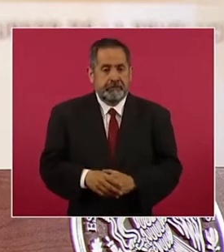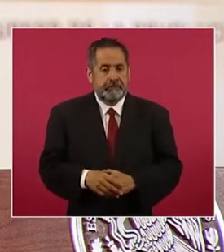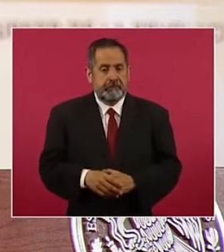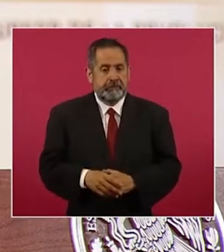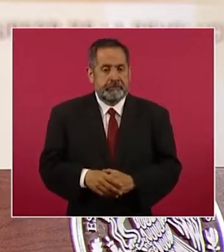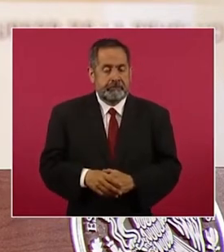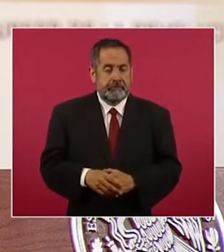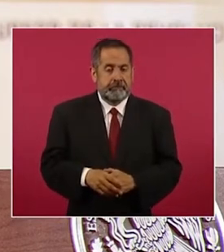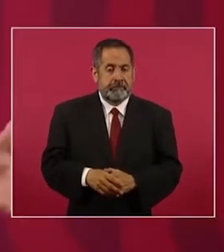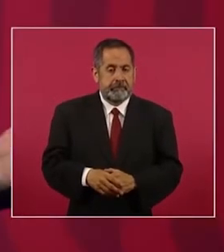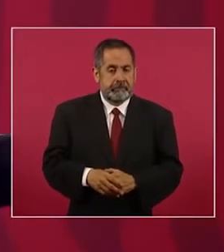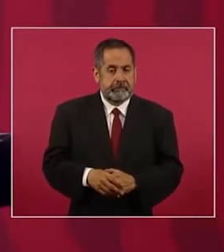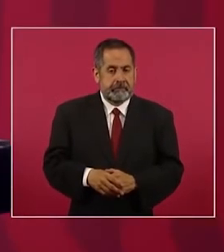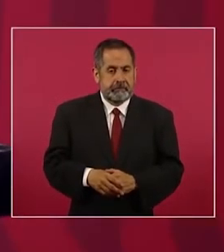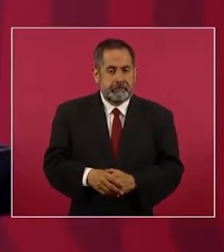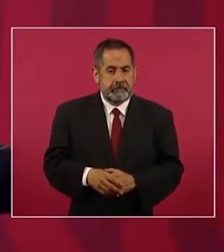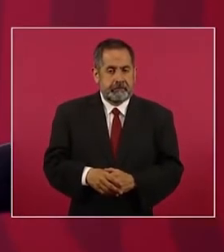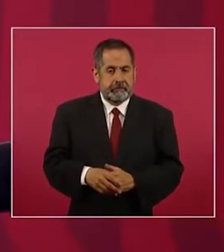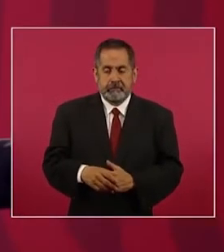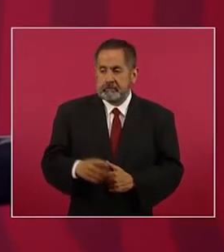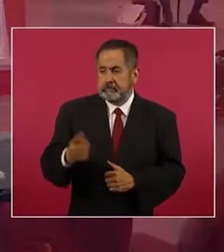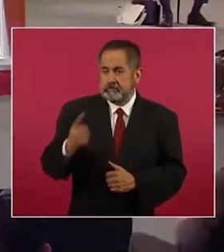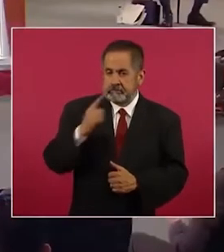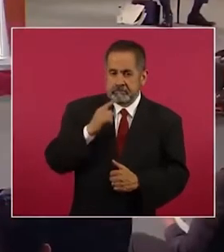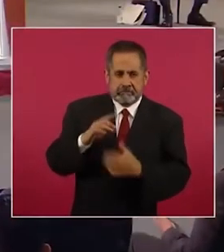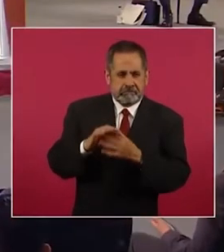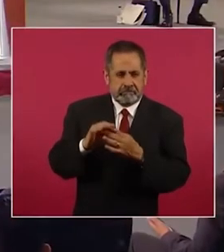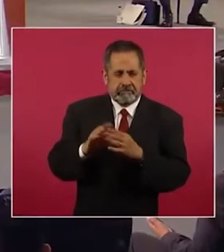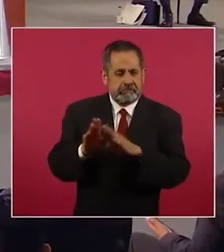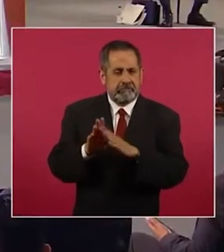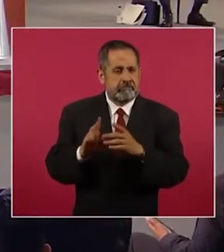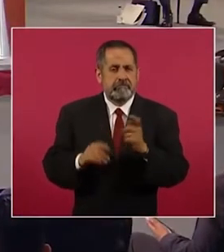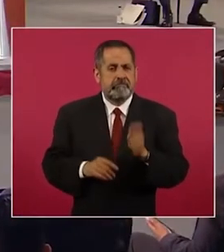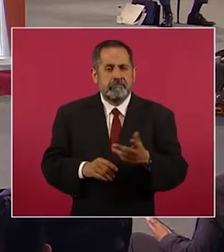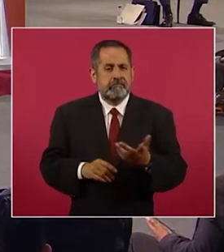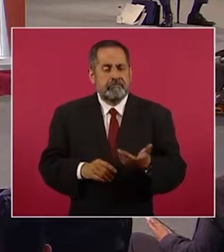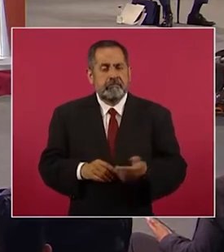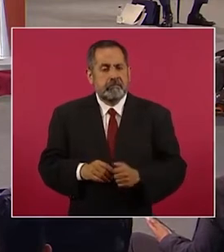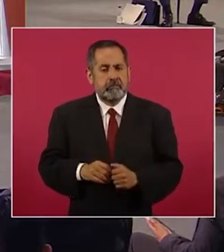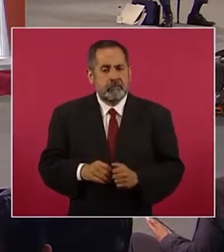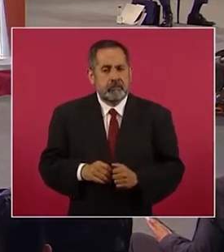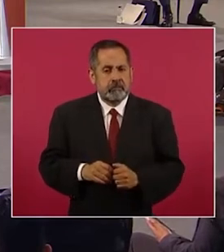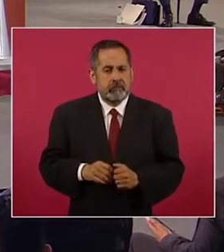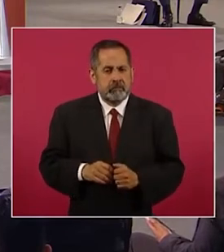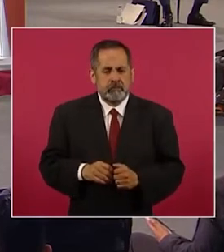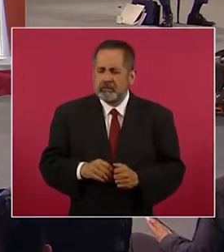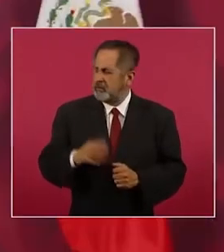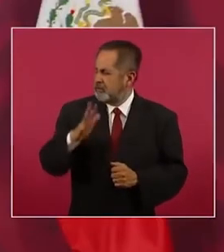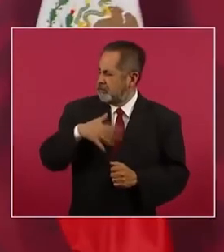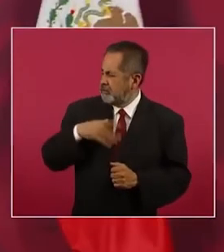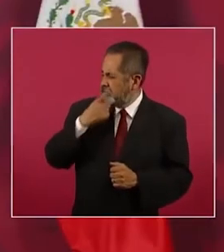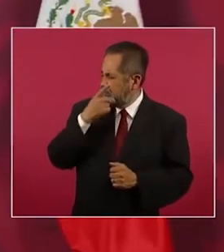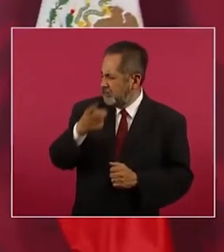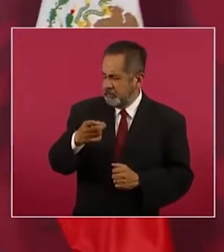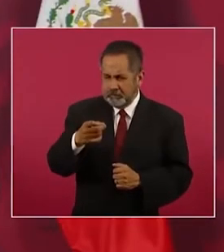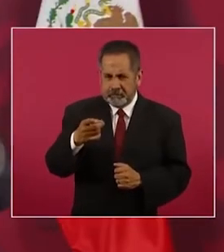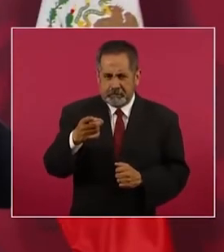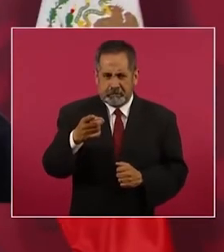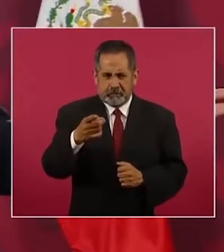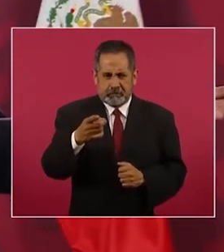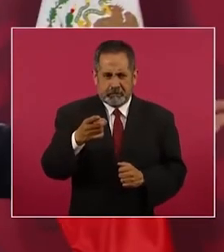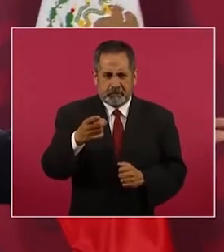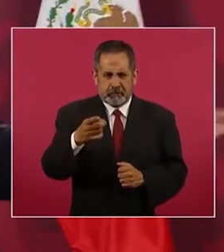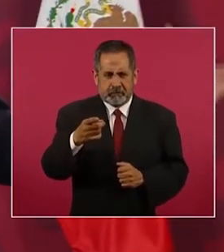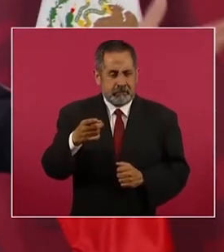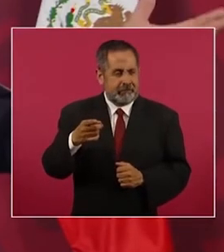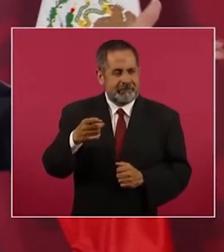este hasta me reclamaron que ahora que dije que todos